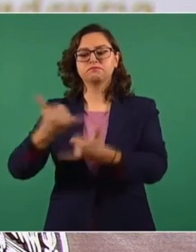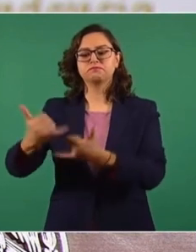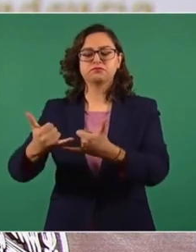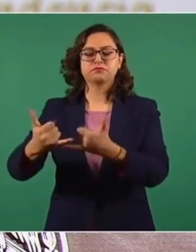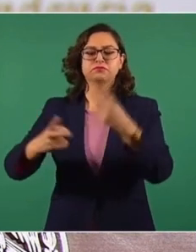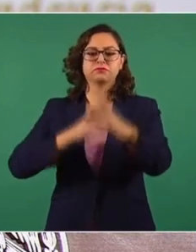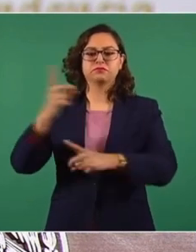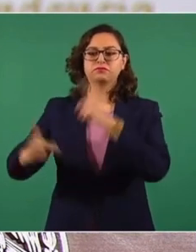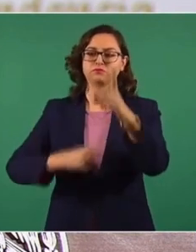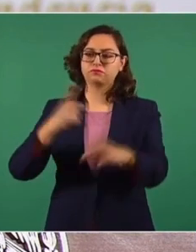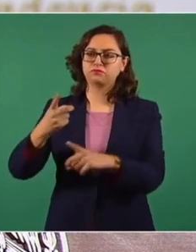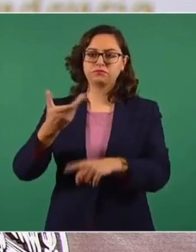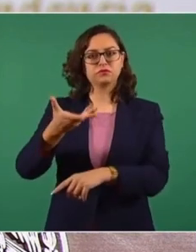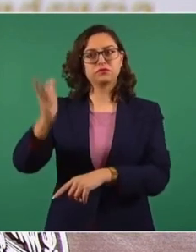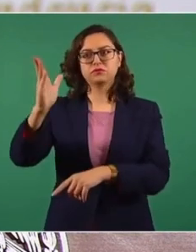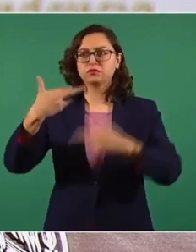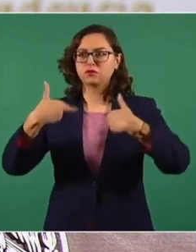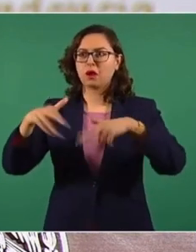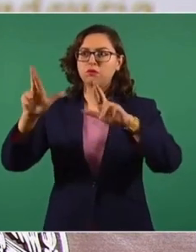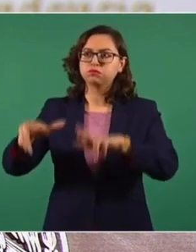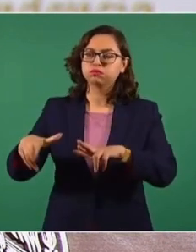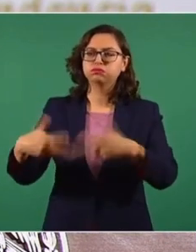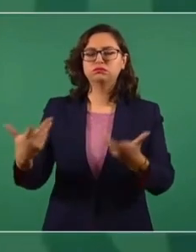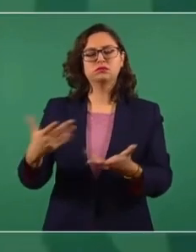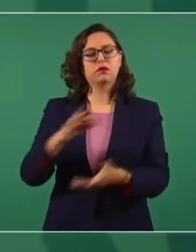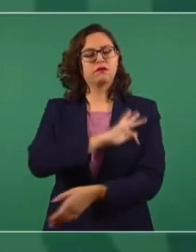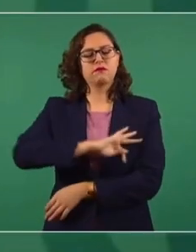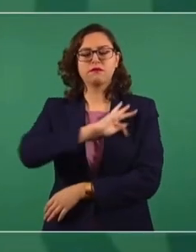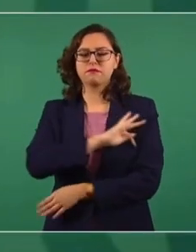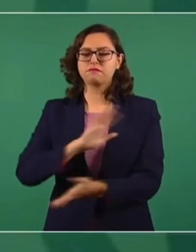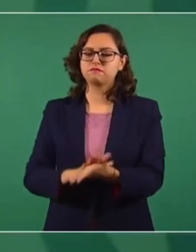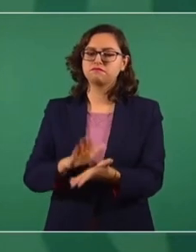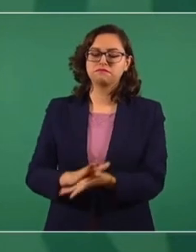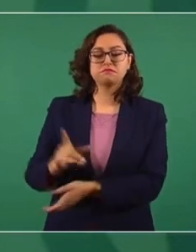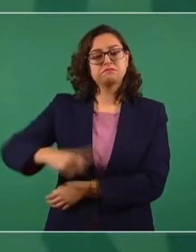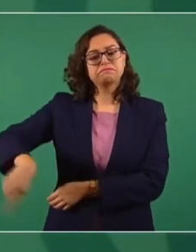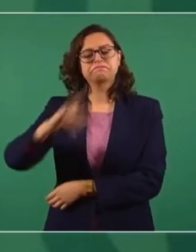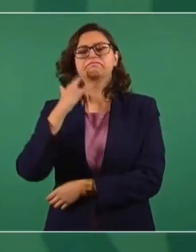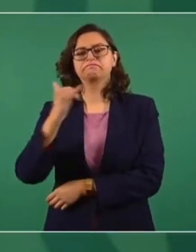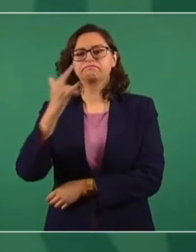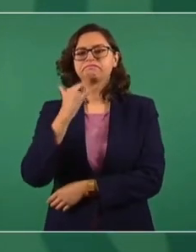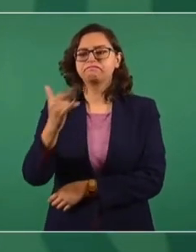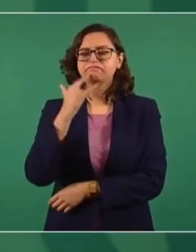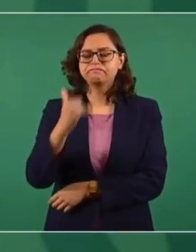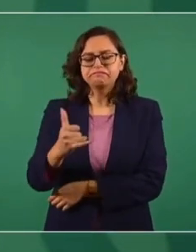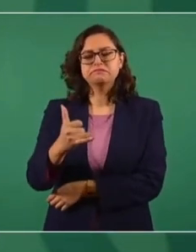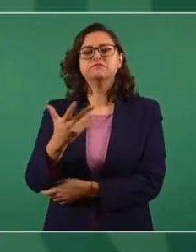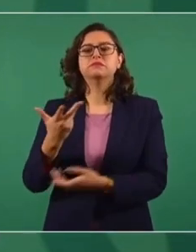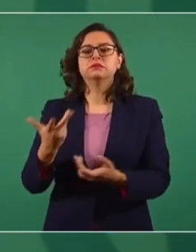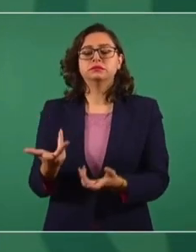todo su esfuerzo, se aplicaron a fondo, merecen